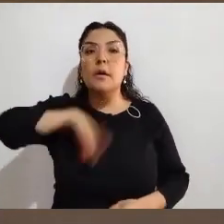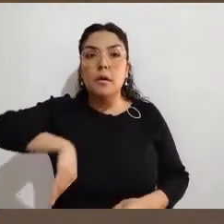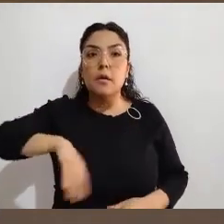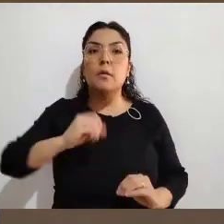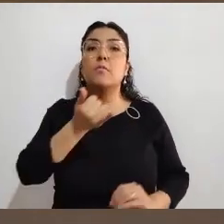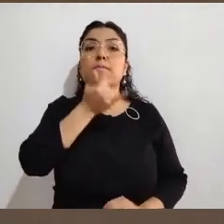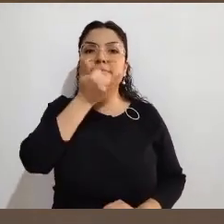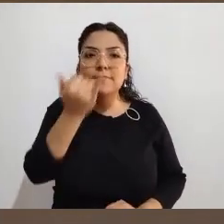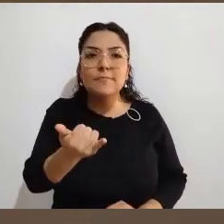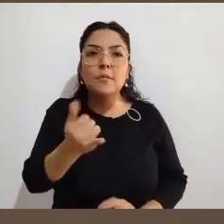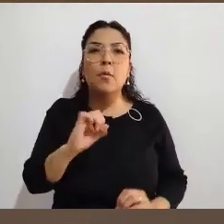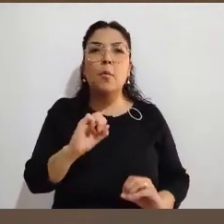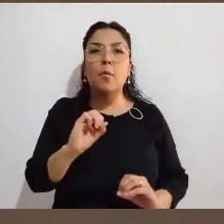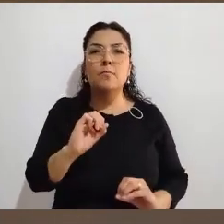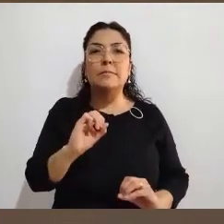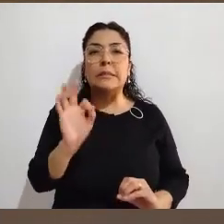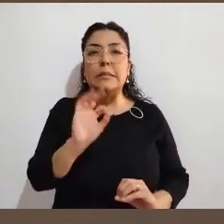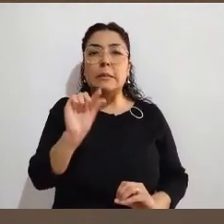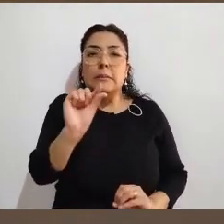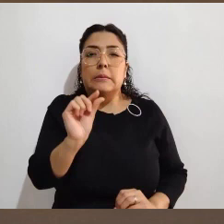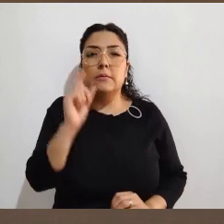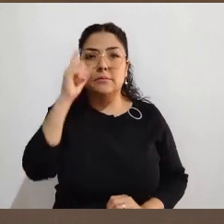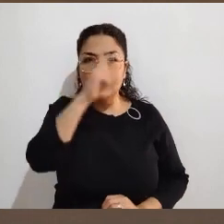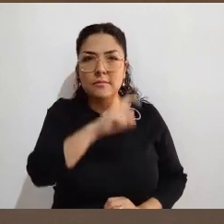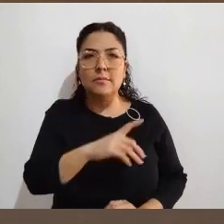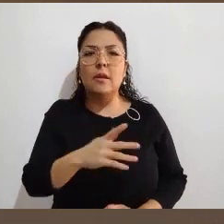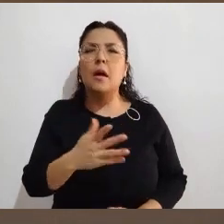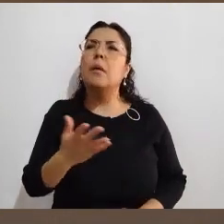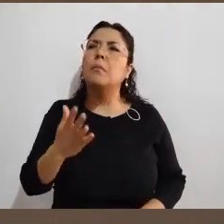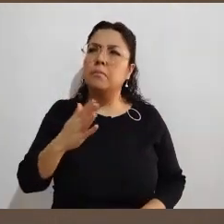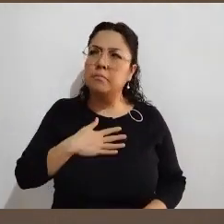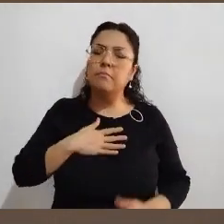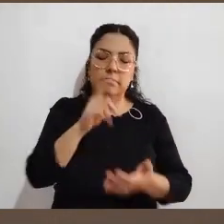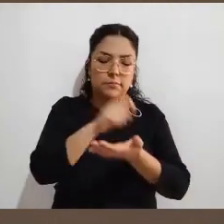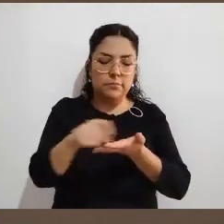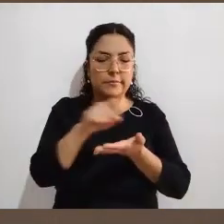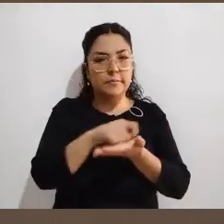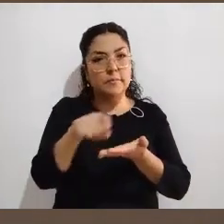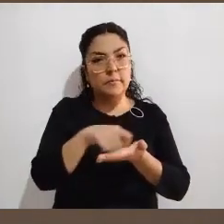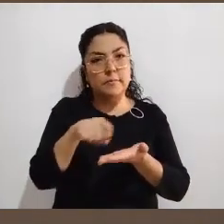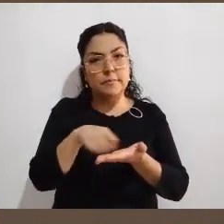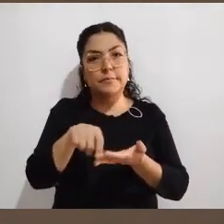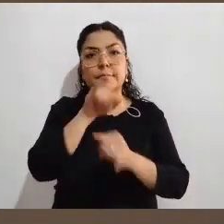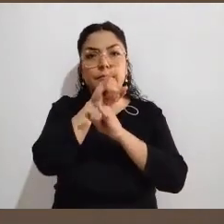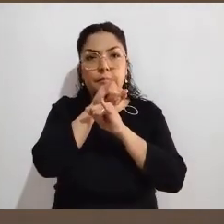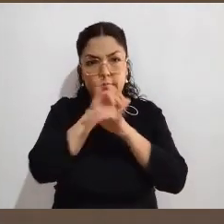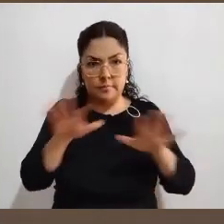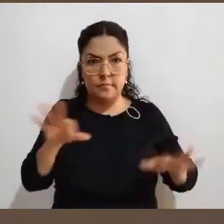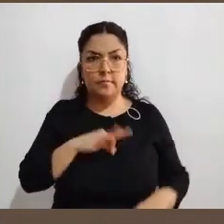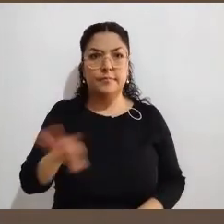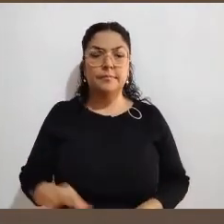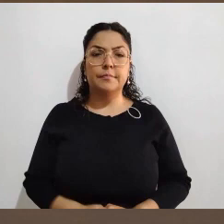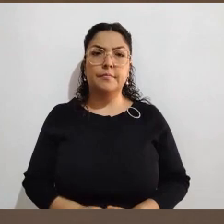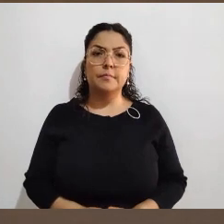gustó o vi algo que se puede mejorar, la ley previene que ustedes puedan presentar un informe de su observación ante el órgano